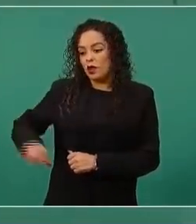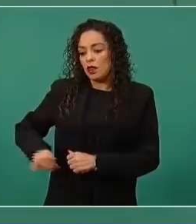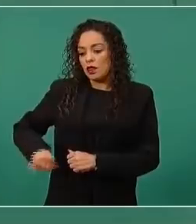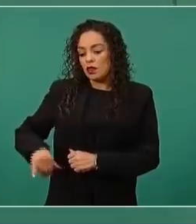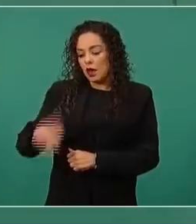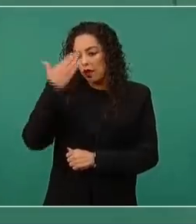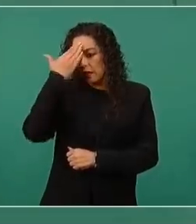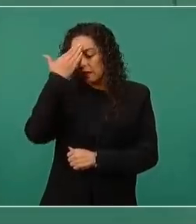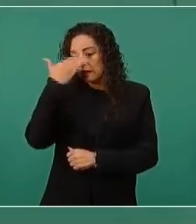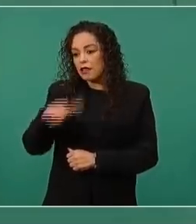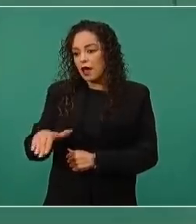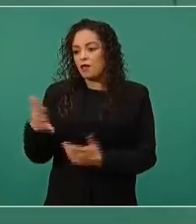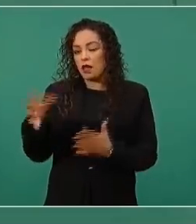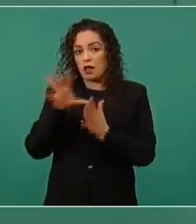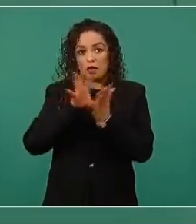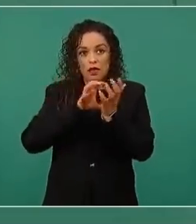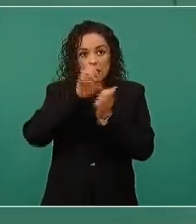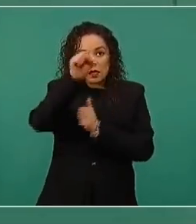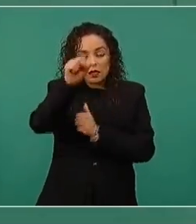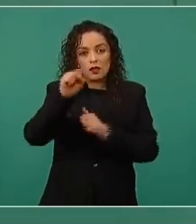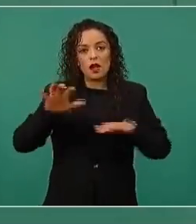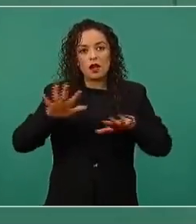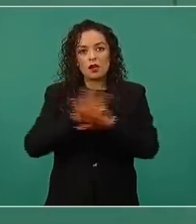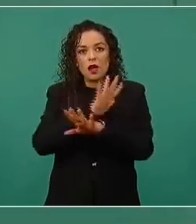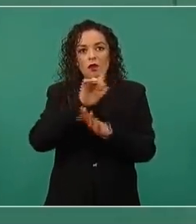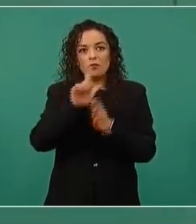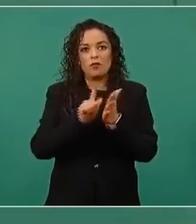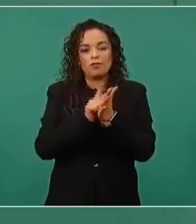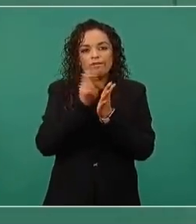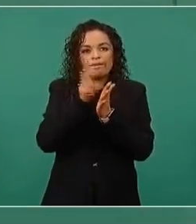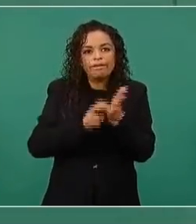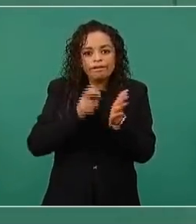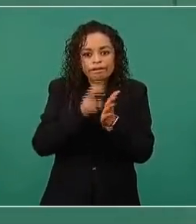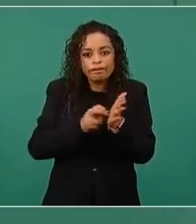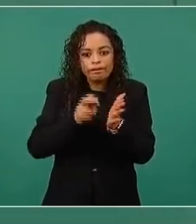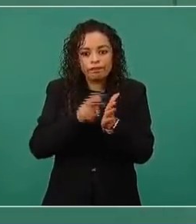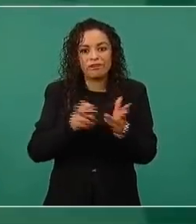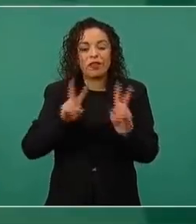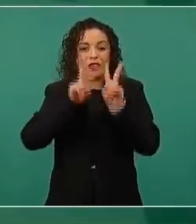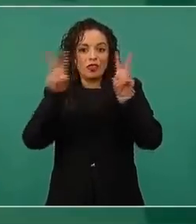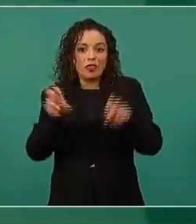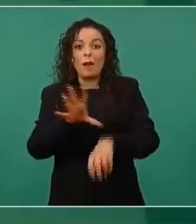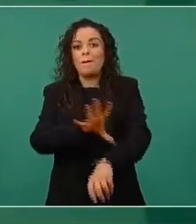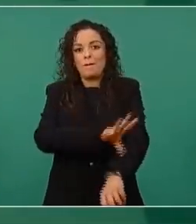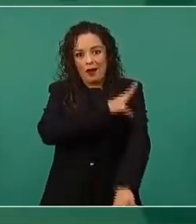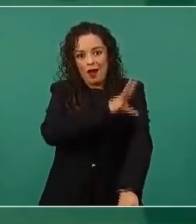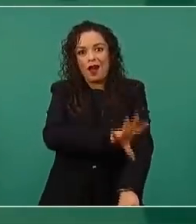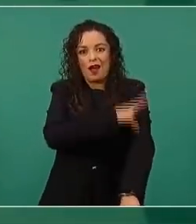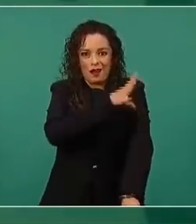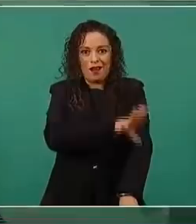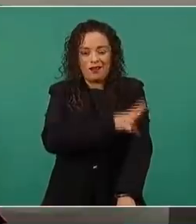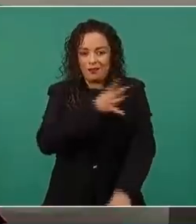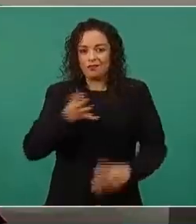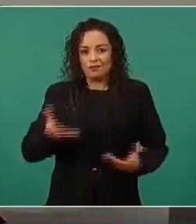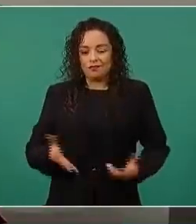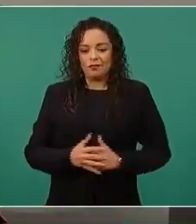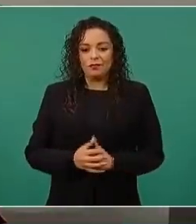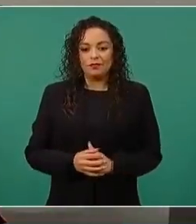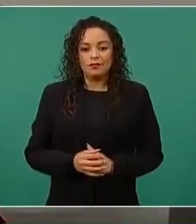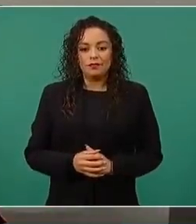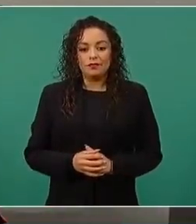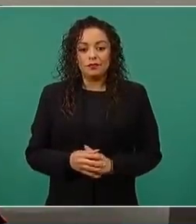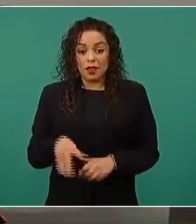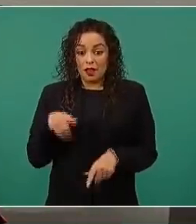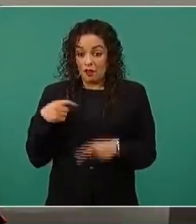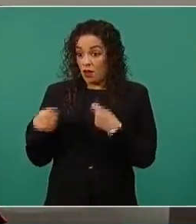reforma constitucional en materia eléctrica. ¿Van a ser más flexibles, van a ser más empáticos,